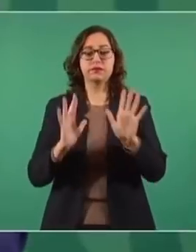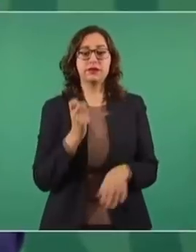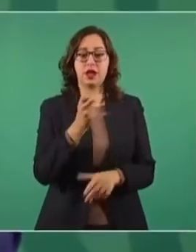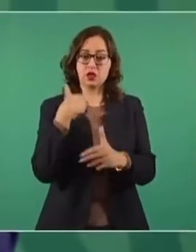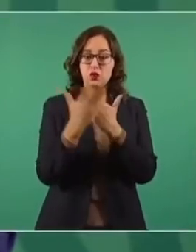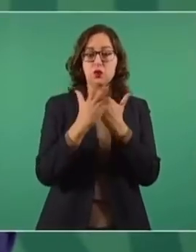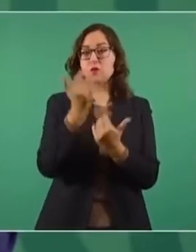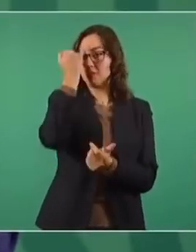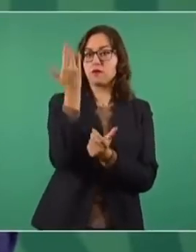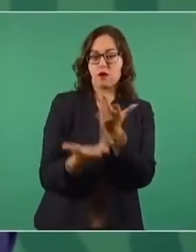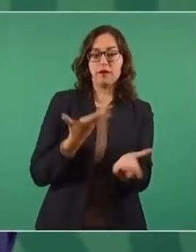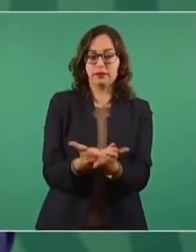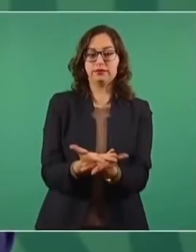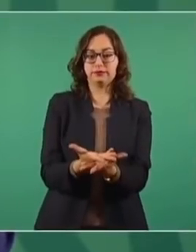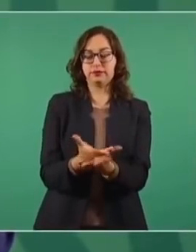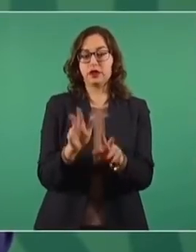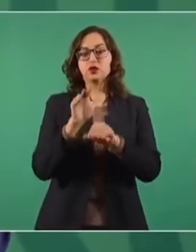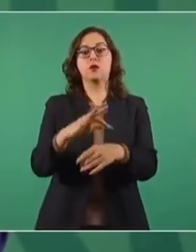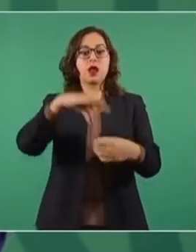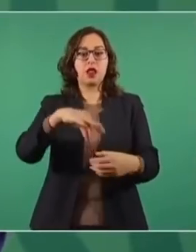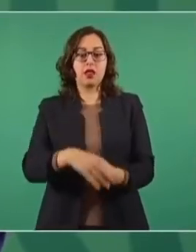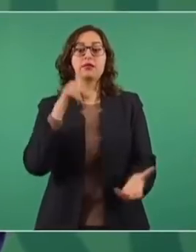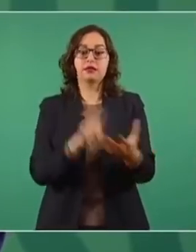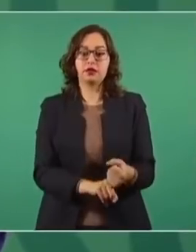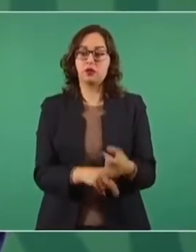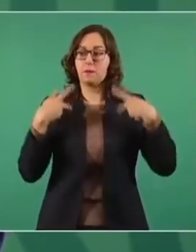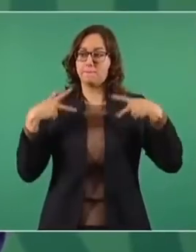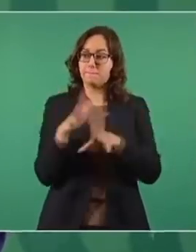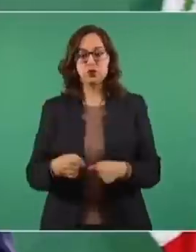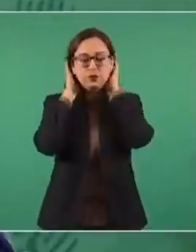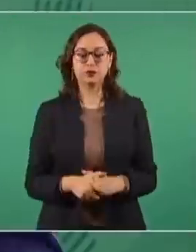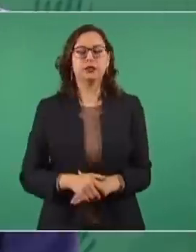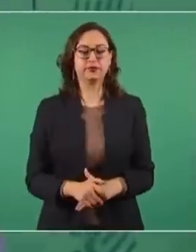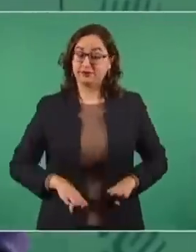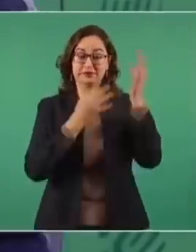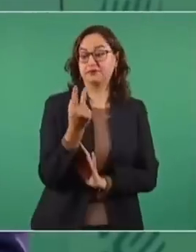momento a presentar una reforma electoral para que se garantice el voto de los ciudadanos.